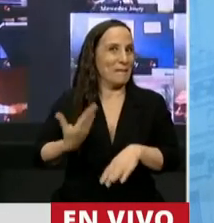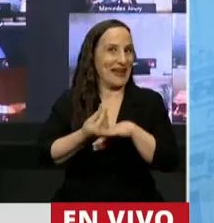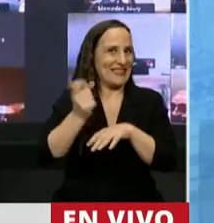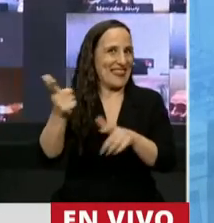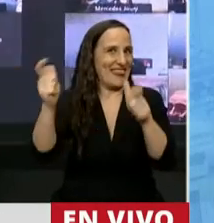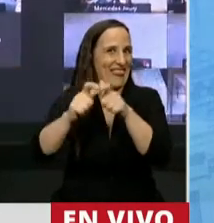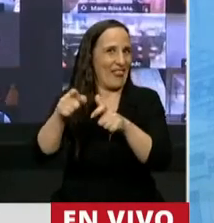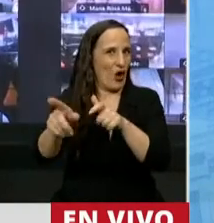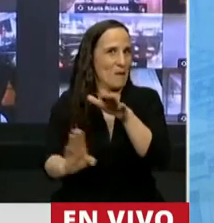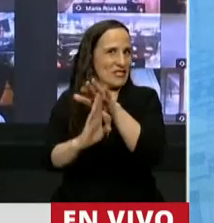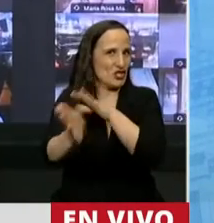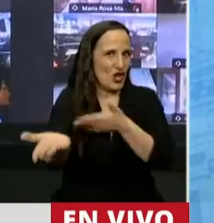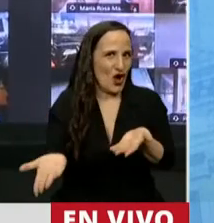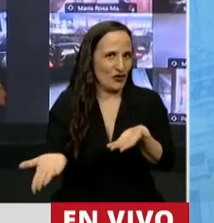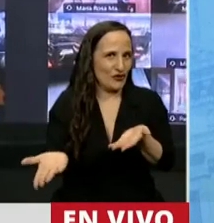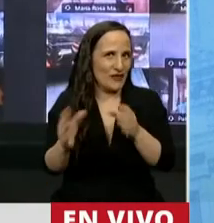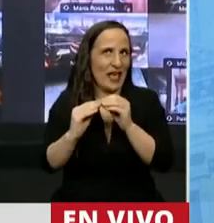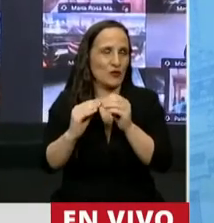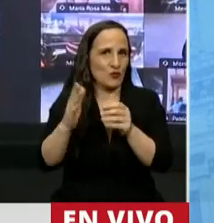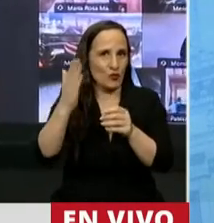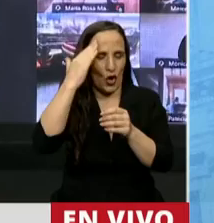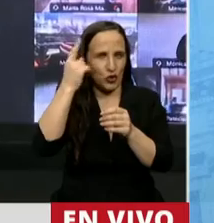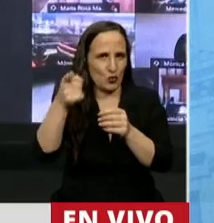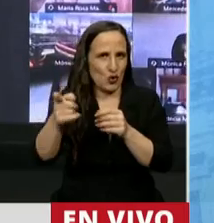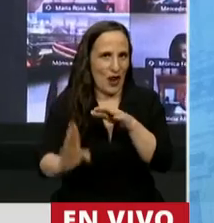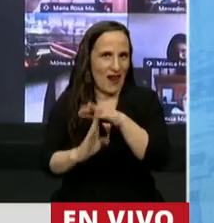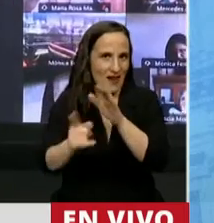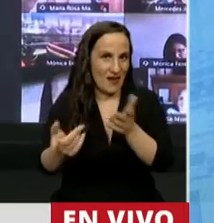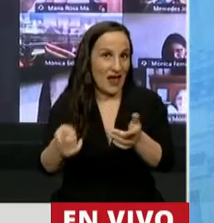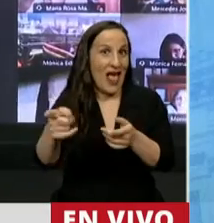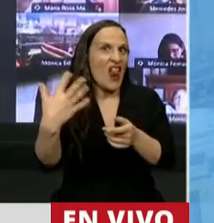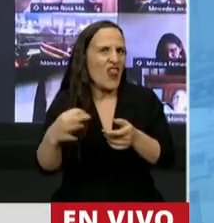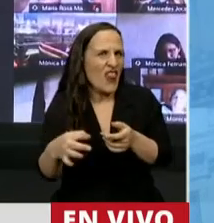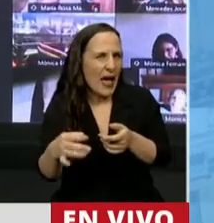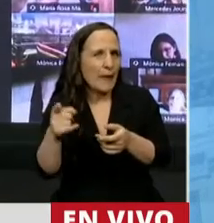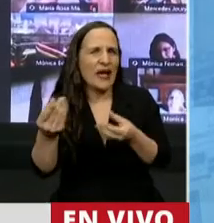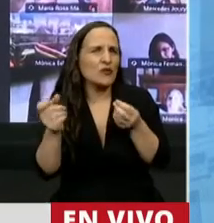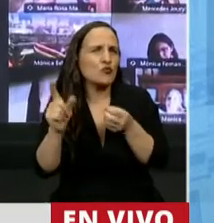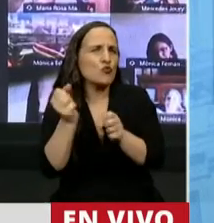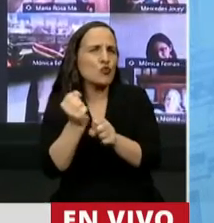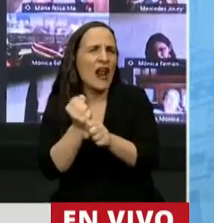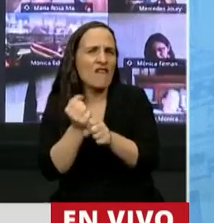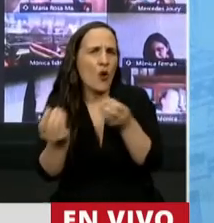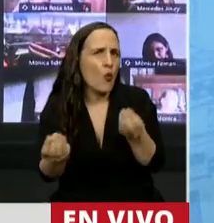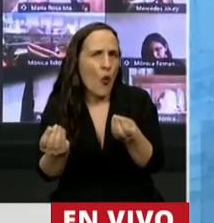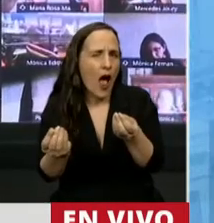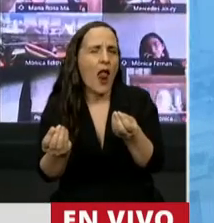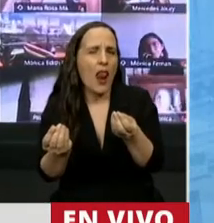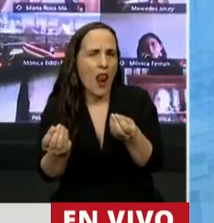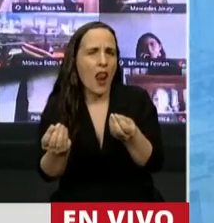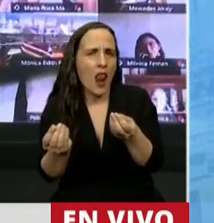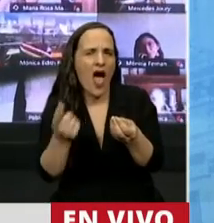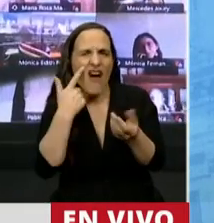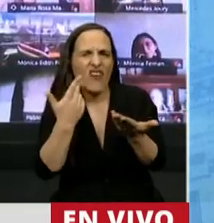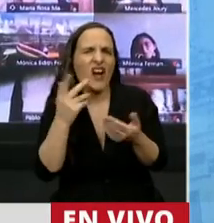de la Comisión de Asuntos Constitucionales, el mismo que tiene que analizar, entre otros, cada una de las